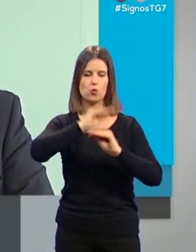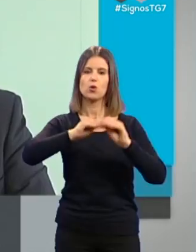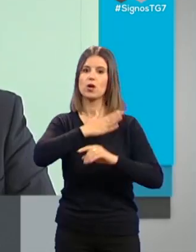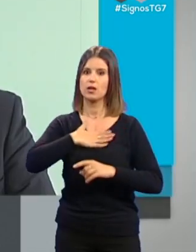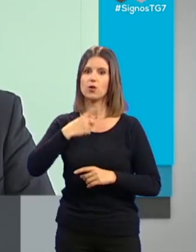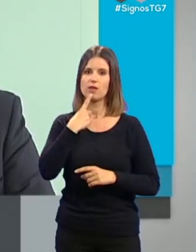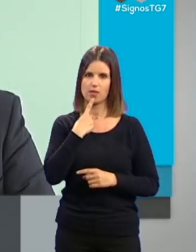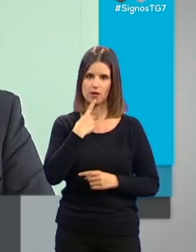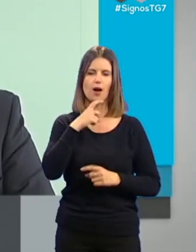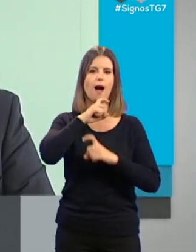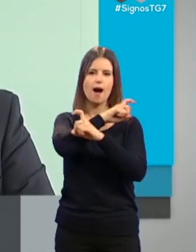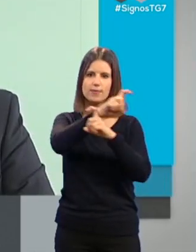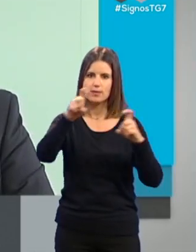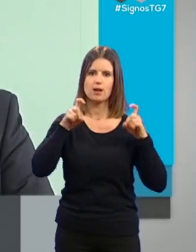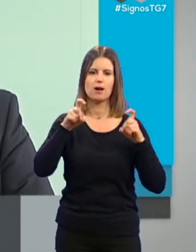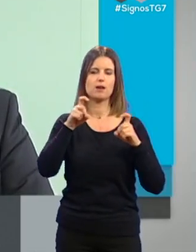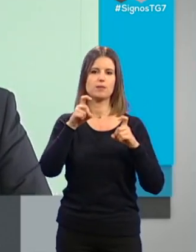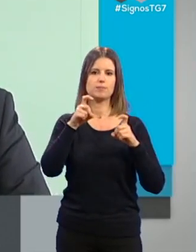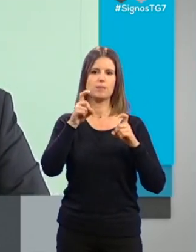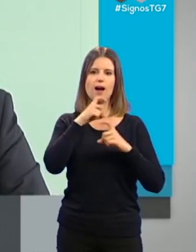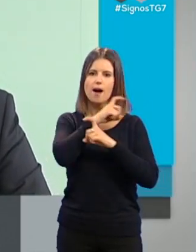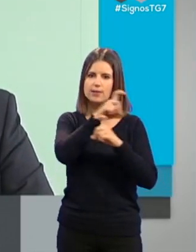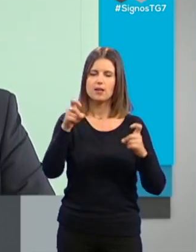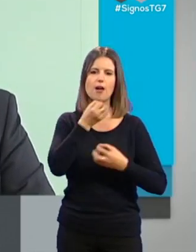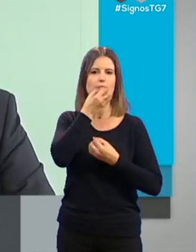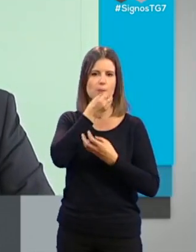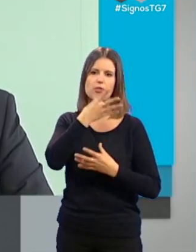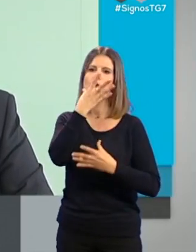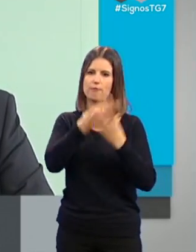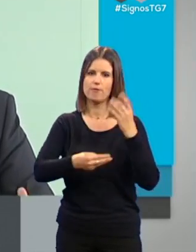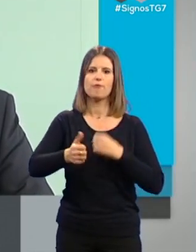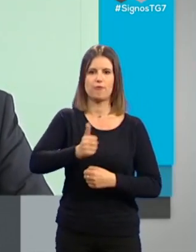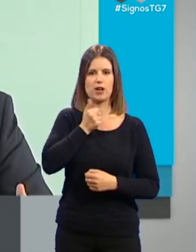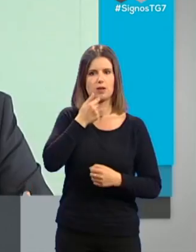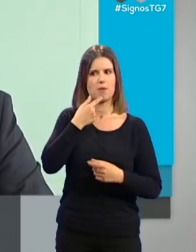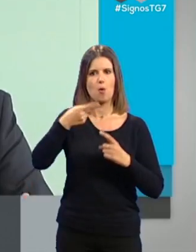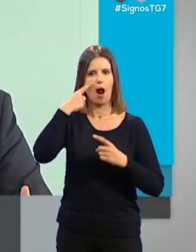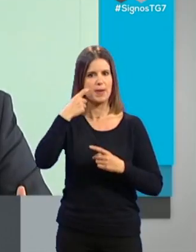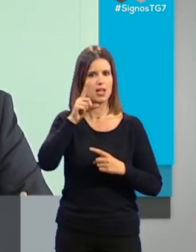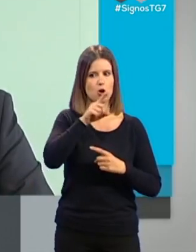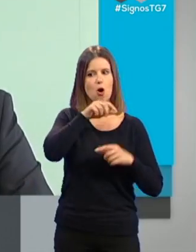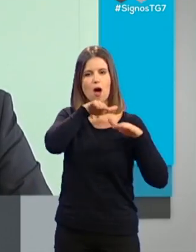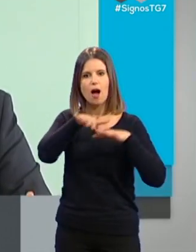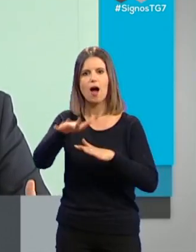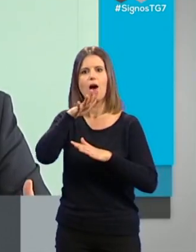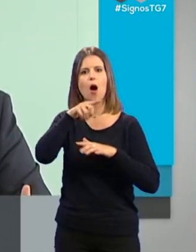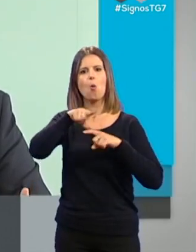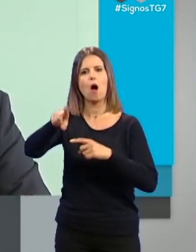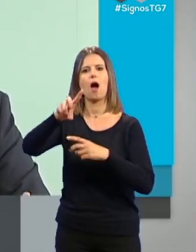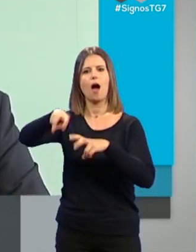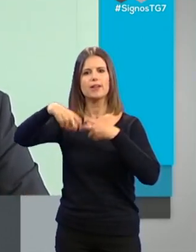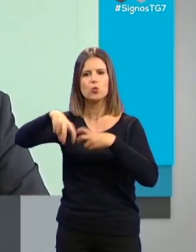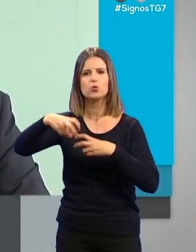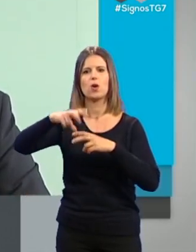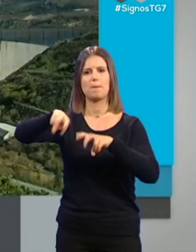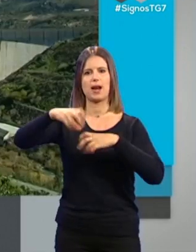descaptar y desmentir categóricamente esas informaciones donde el agua de Rule iba a Almería. El agua de Rule va a ir para los agricultores y